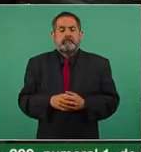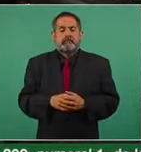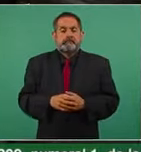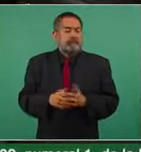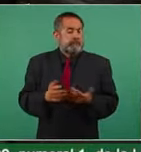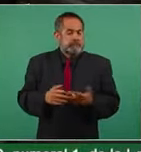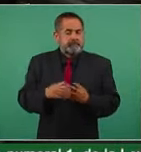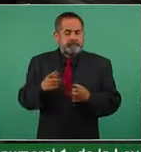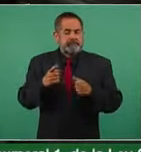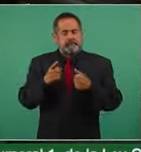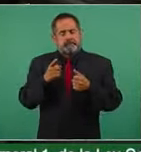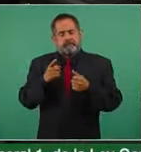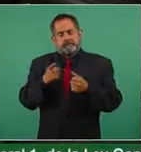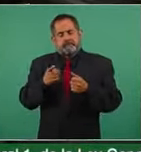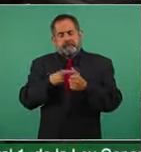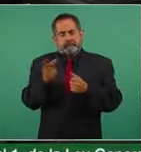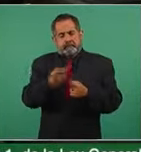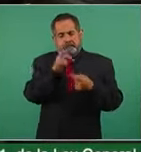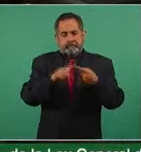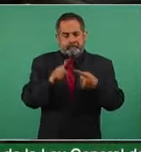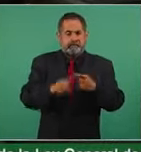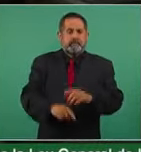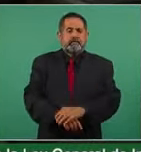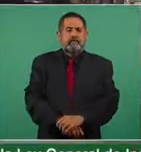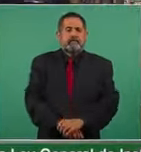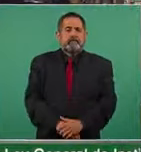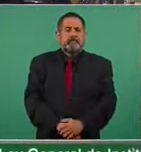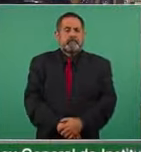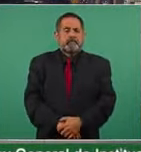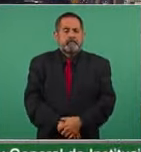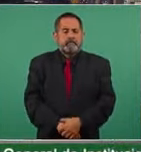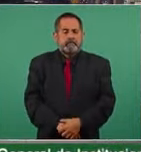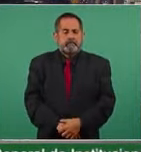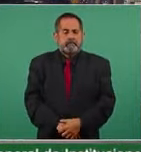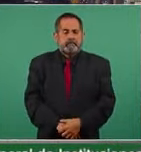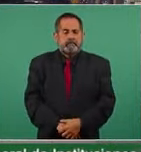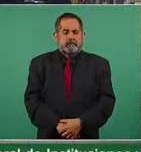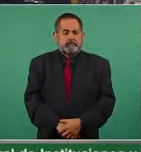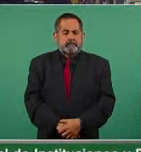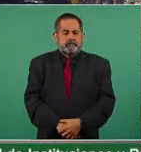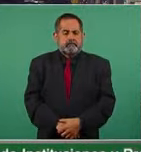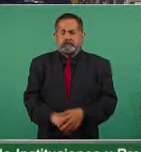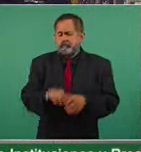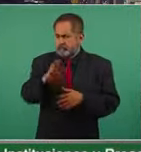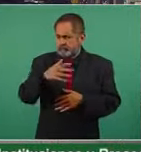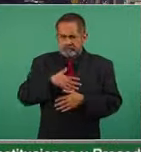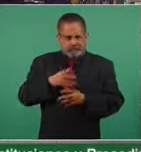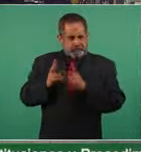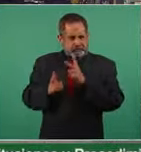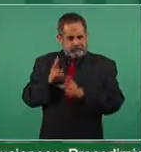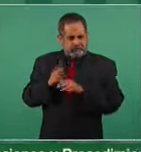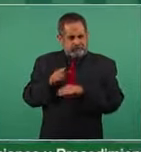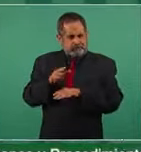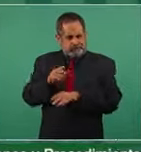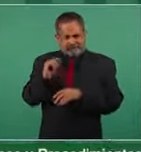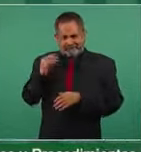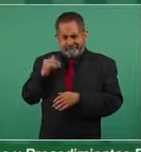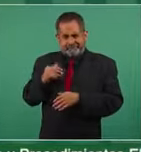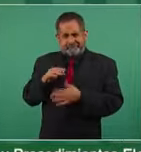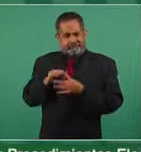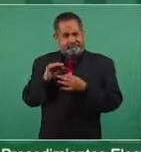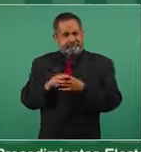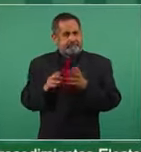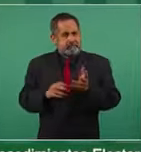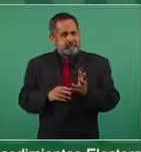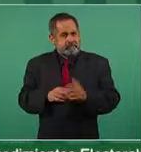Ese es el primer tema. Bueno, ya hablé al principio de que se